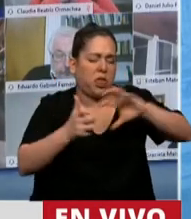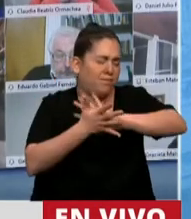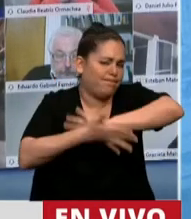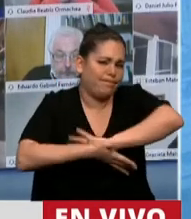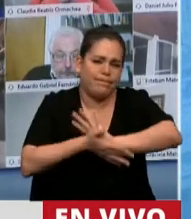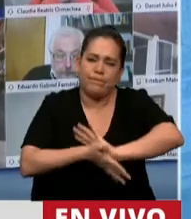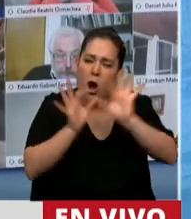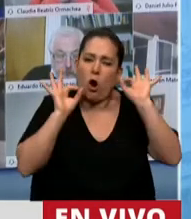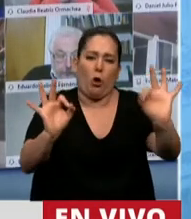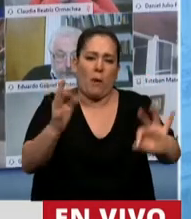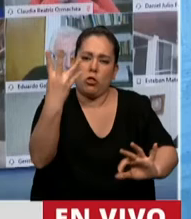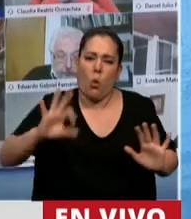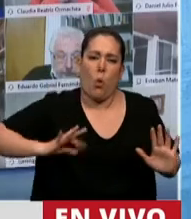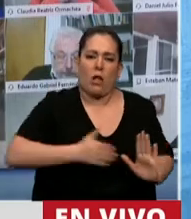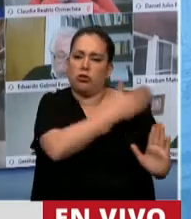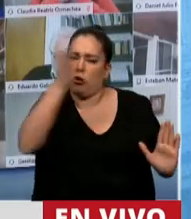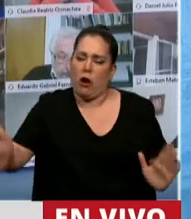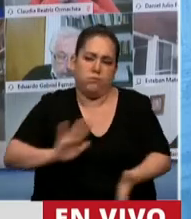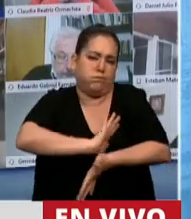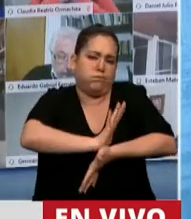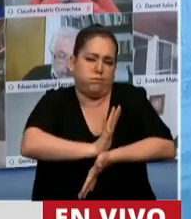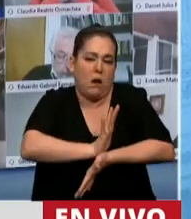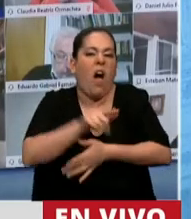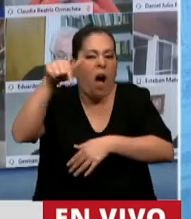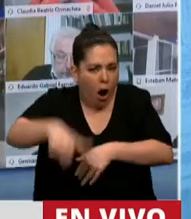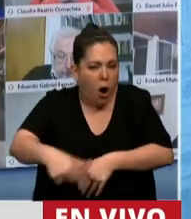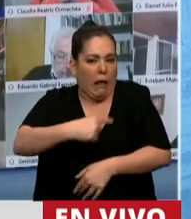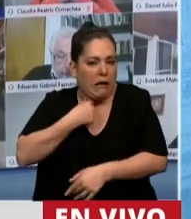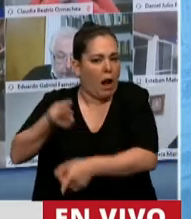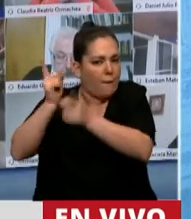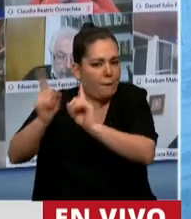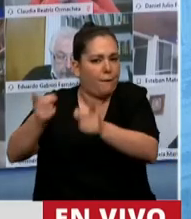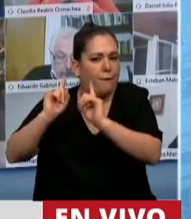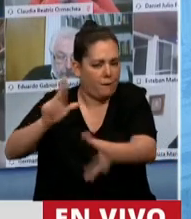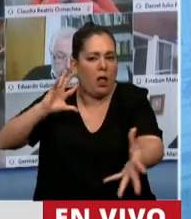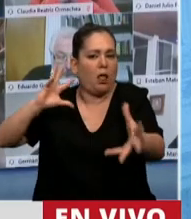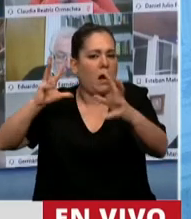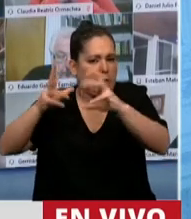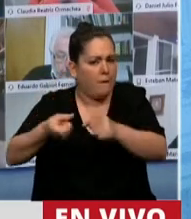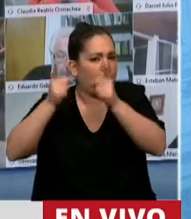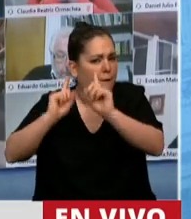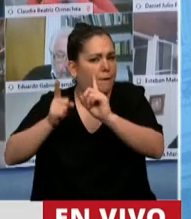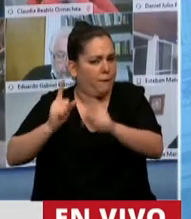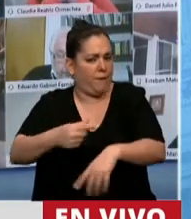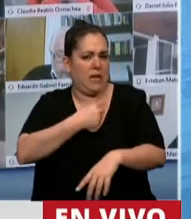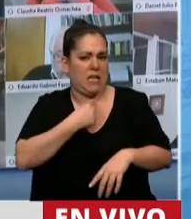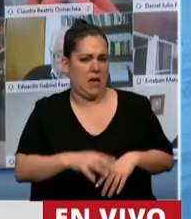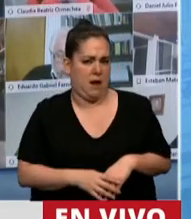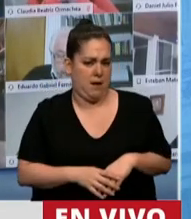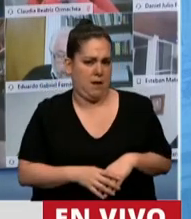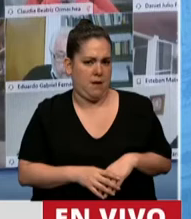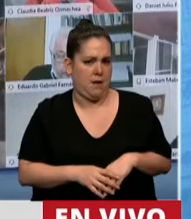durante cuatro años y ahora quieren seguir destruyendo en un momento en que la verdad no es